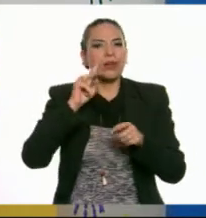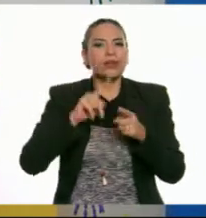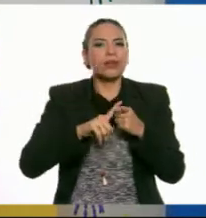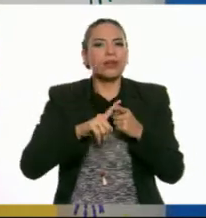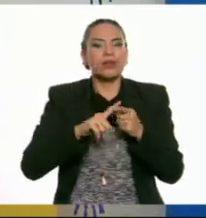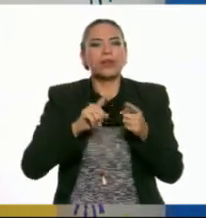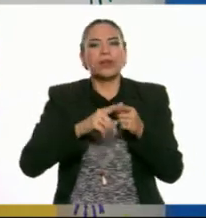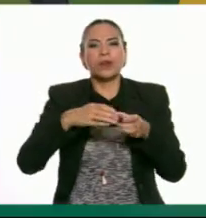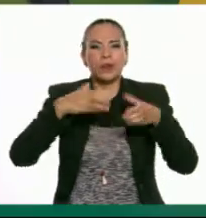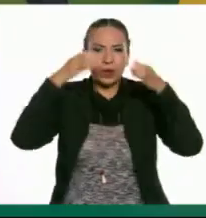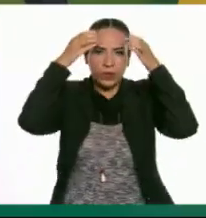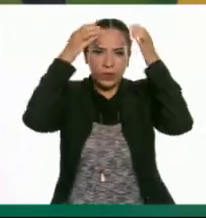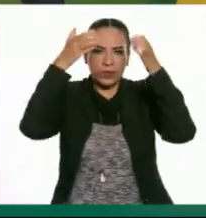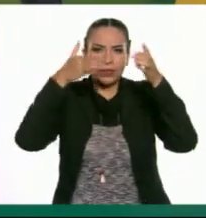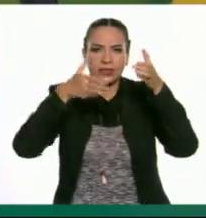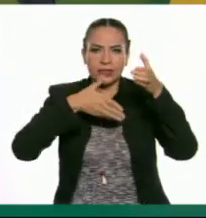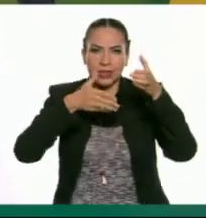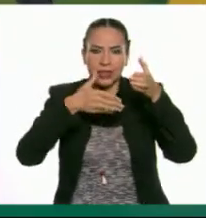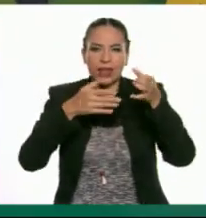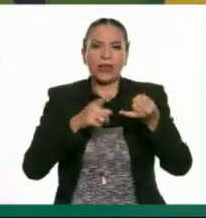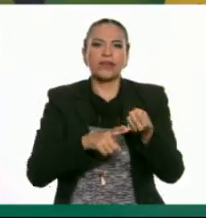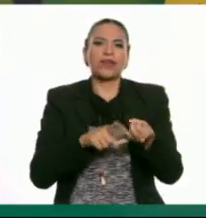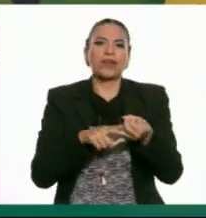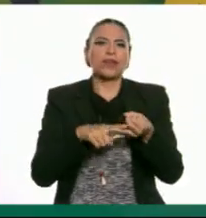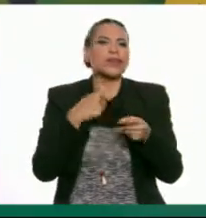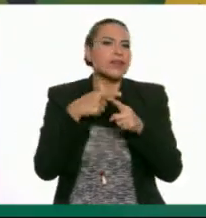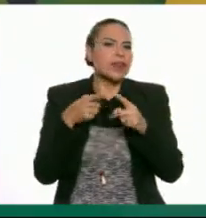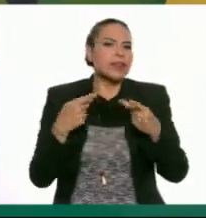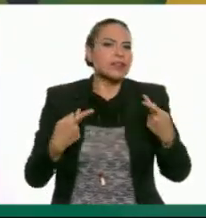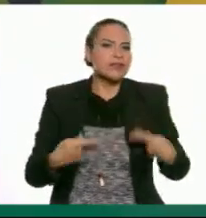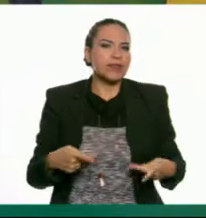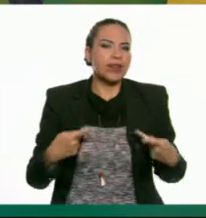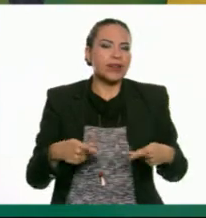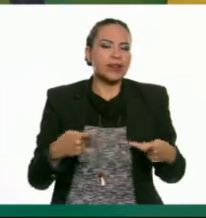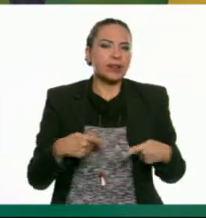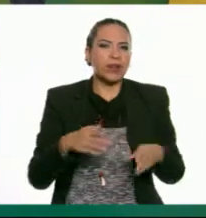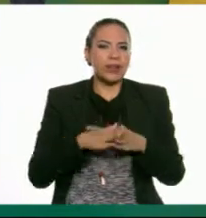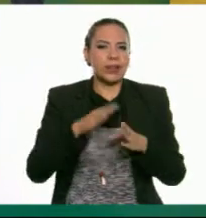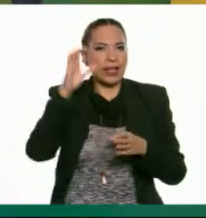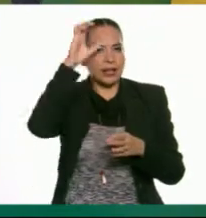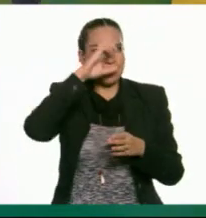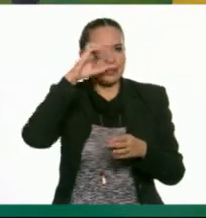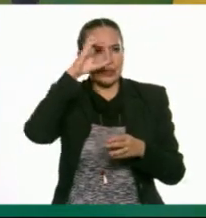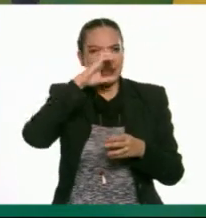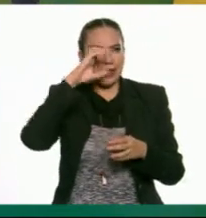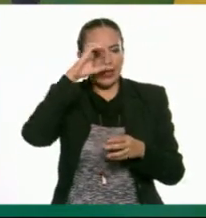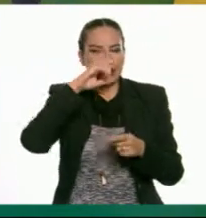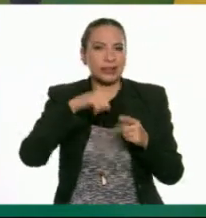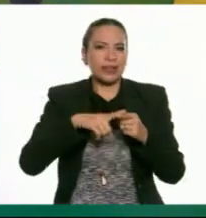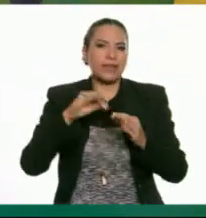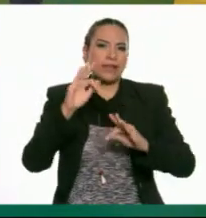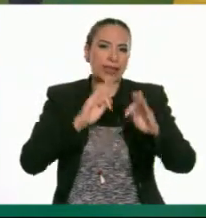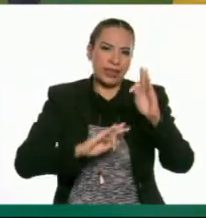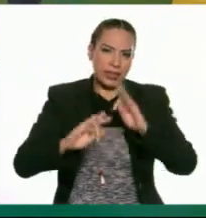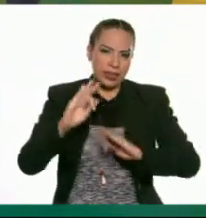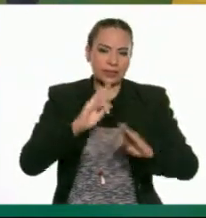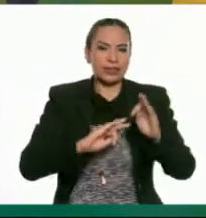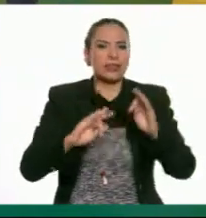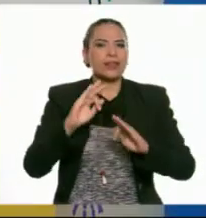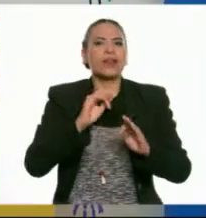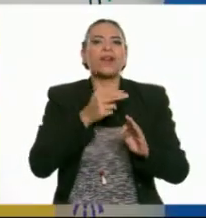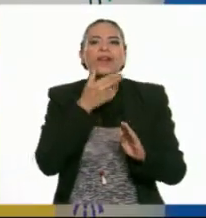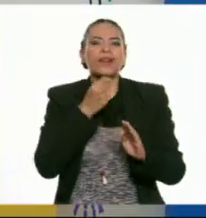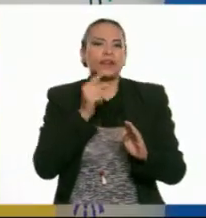chef, hemos visto con diferentes personas que van en la ciencia, como las físicas o los físicos.